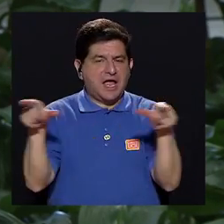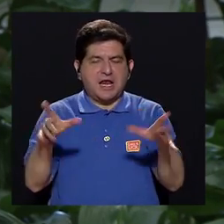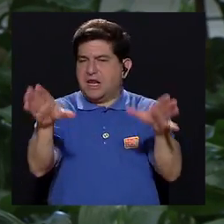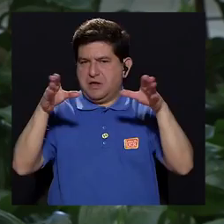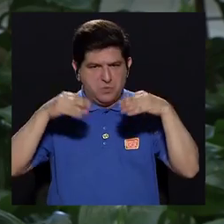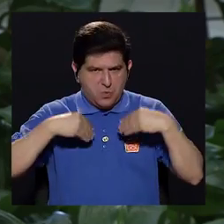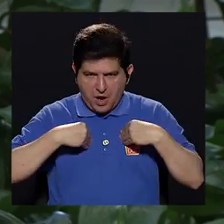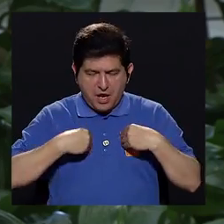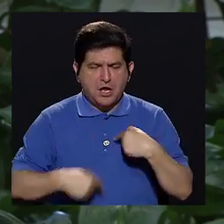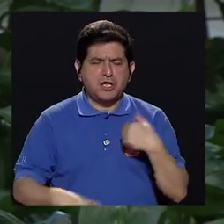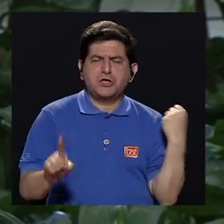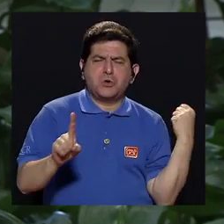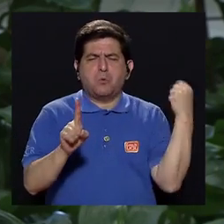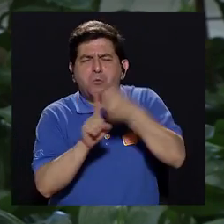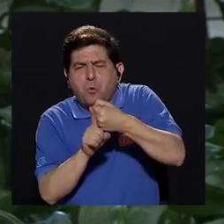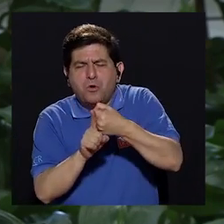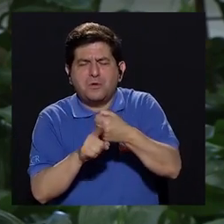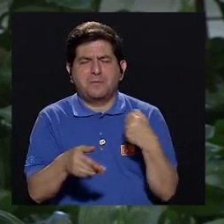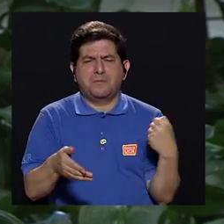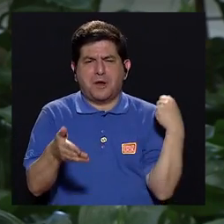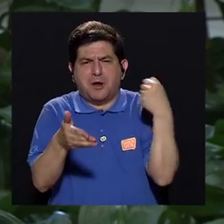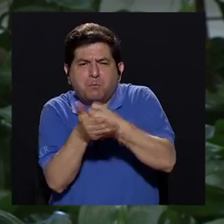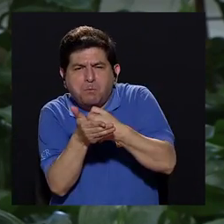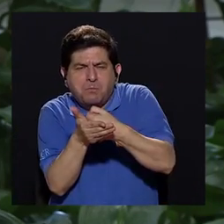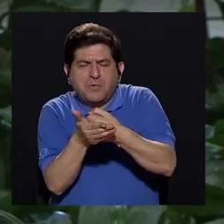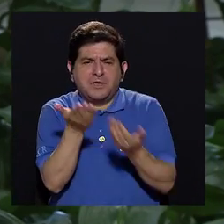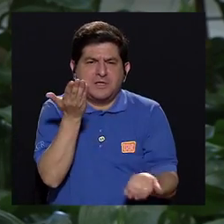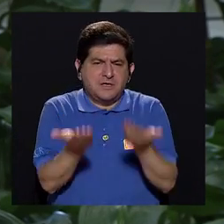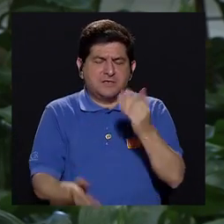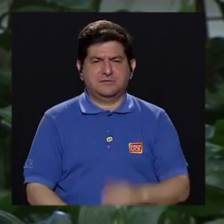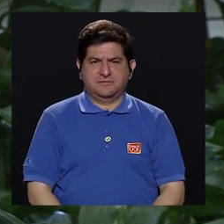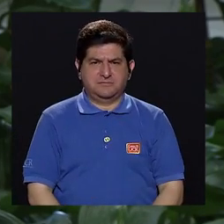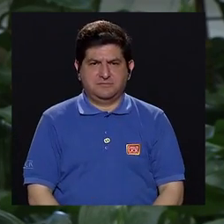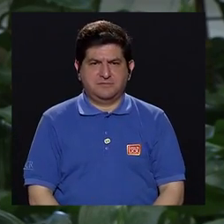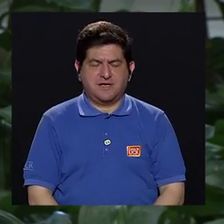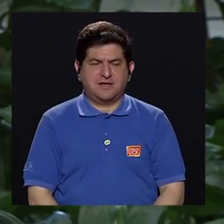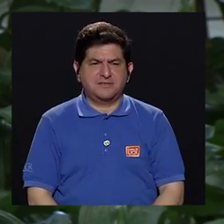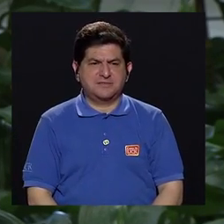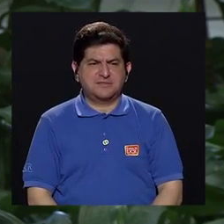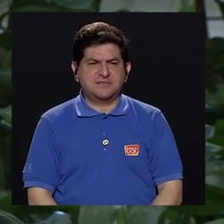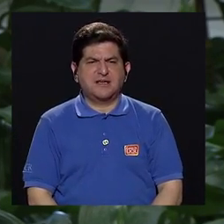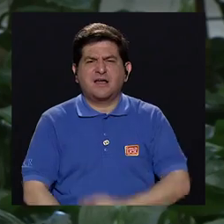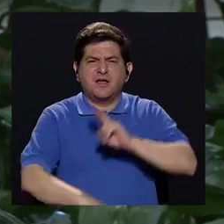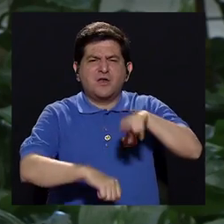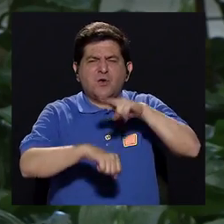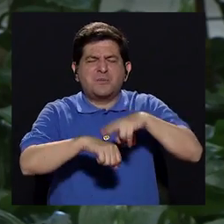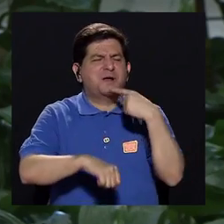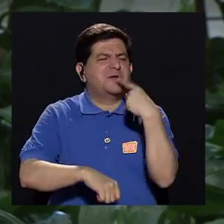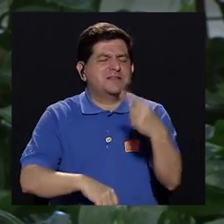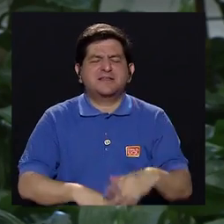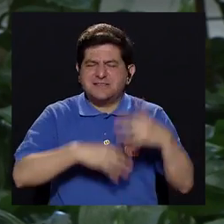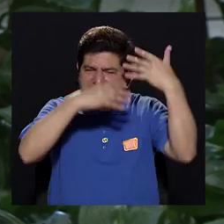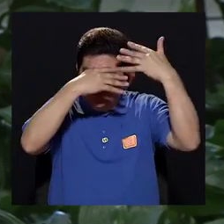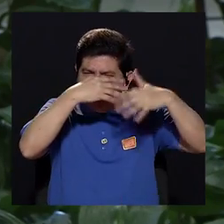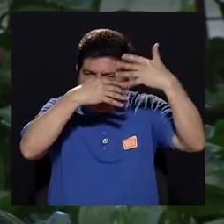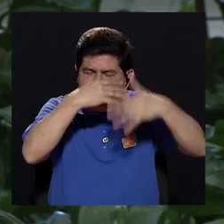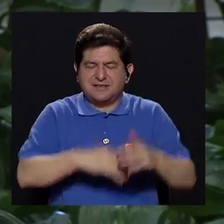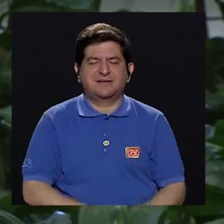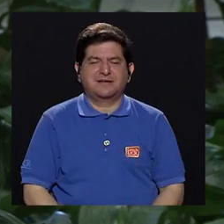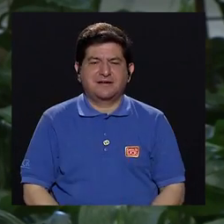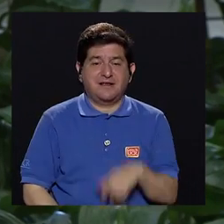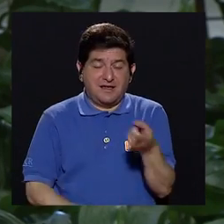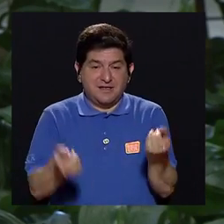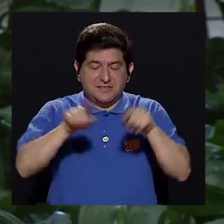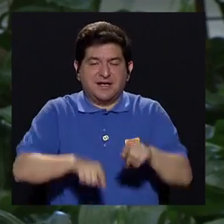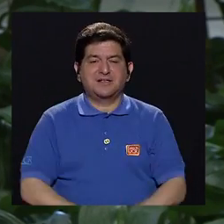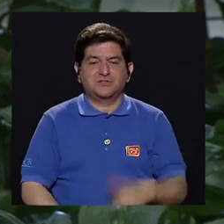adquirido y me llevé un golpe, un traumatismo. Tuve lo que se conoce comúnmente como un derrame cerebral,